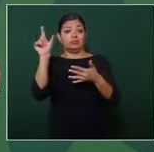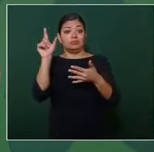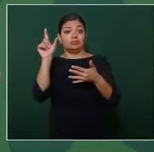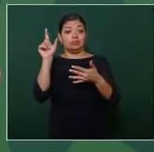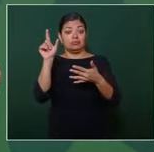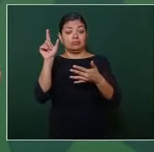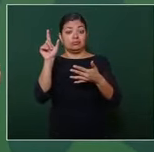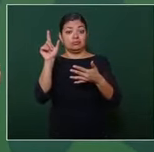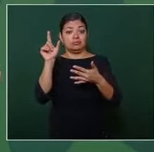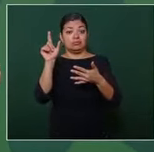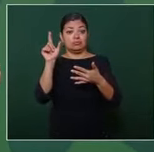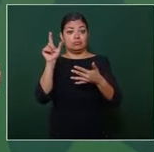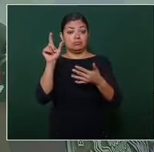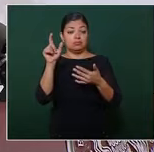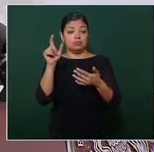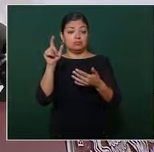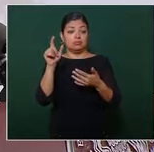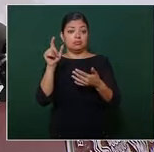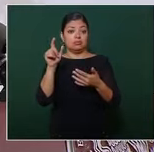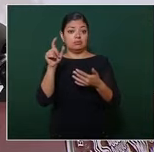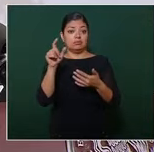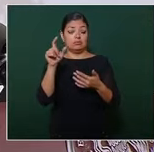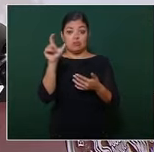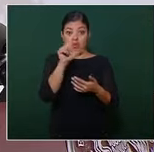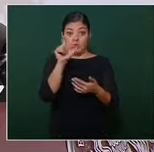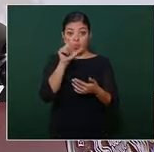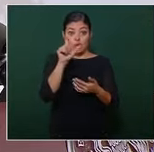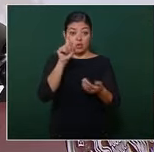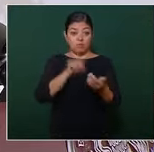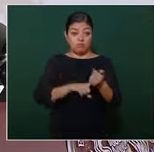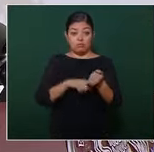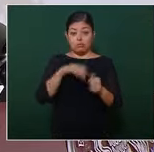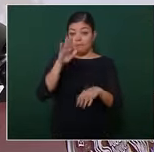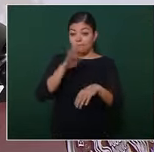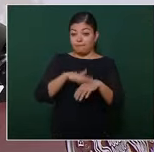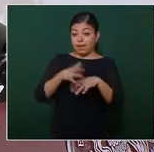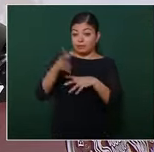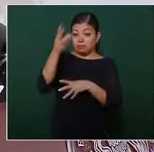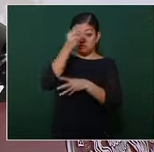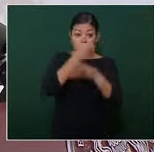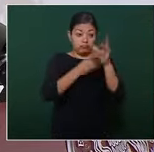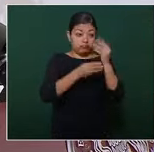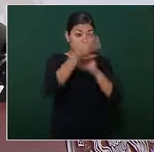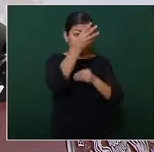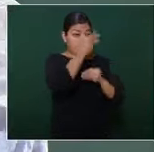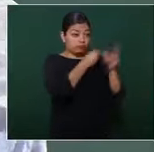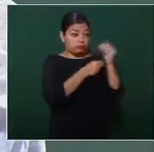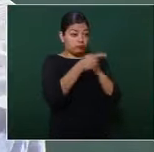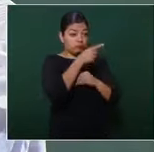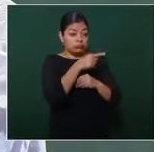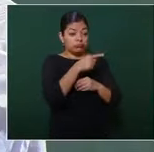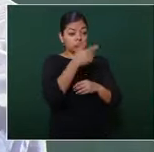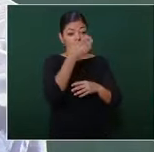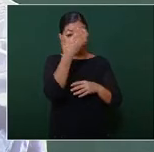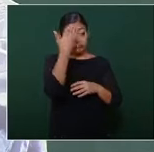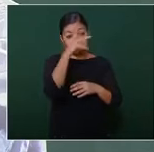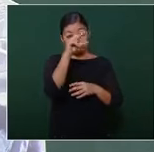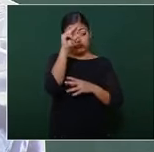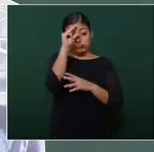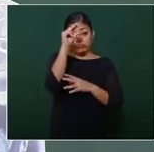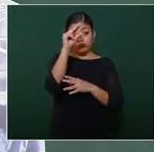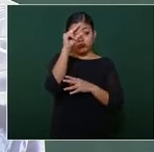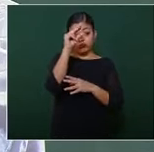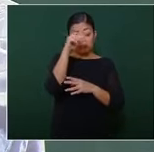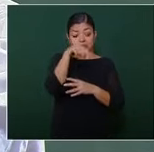entre más sabiondos más traidores a la patria